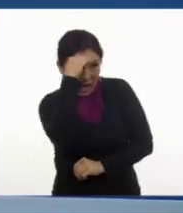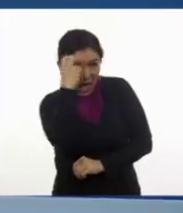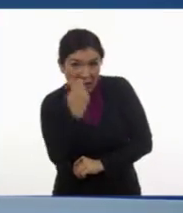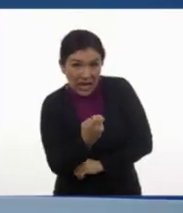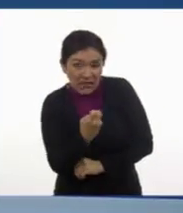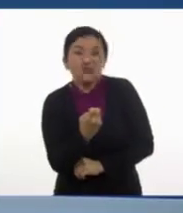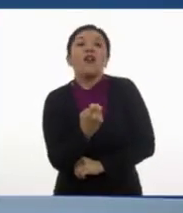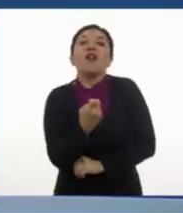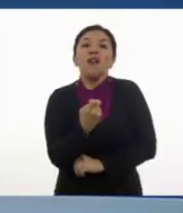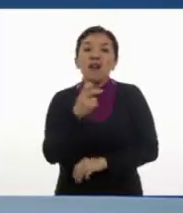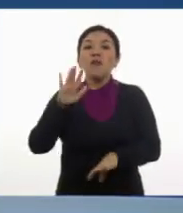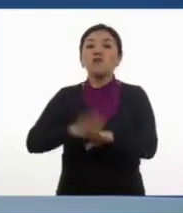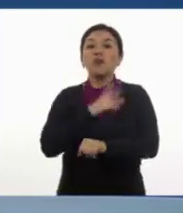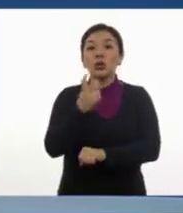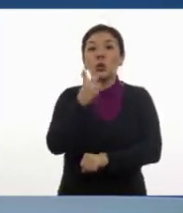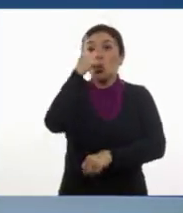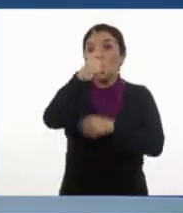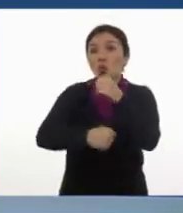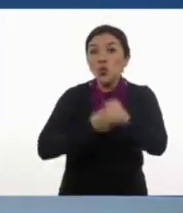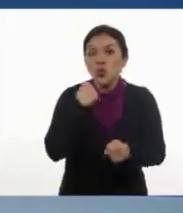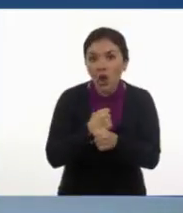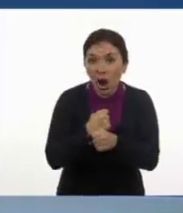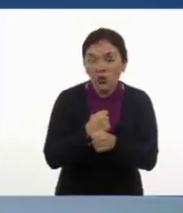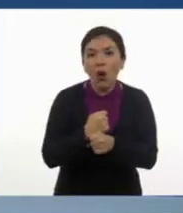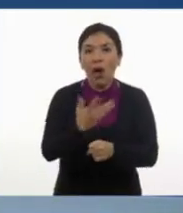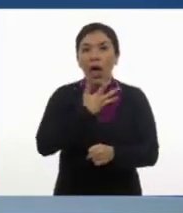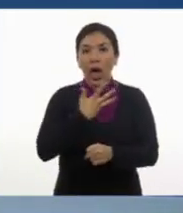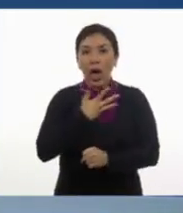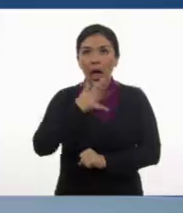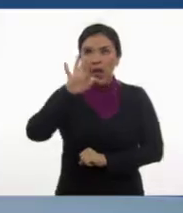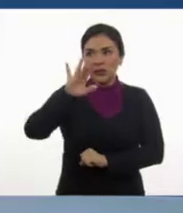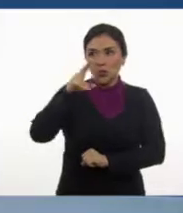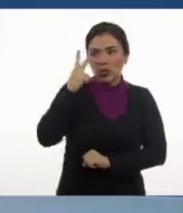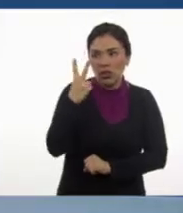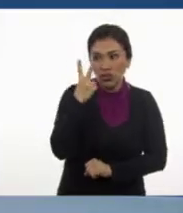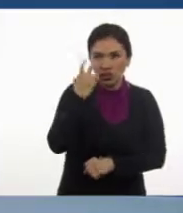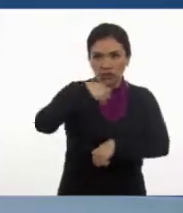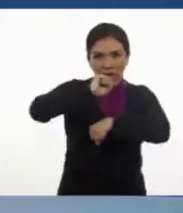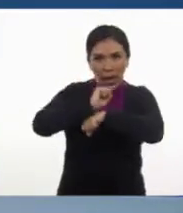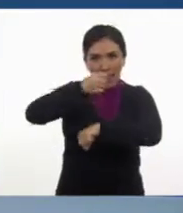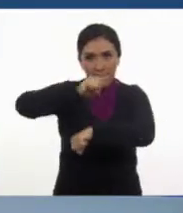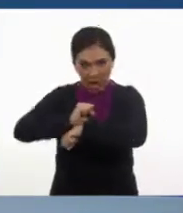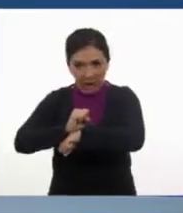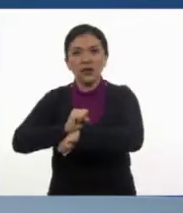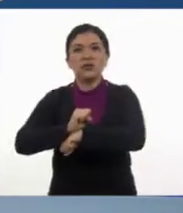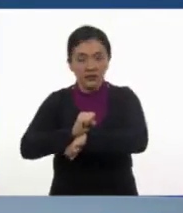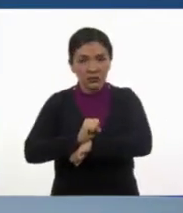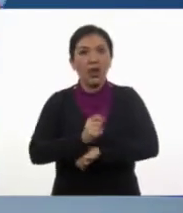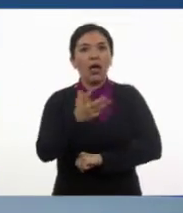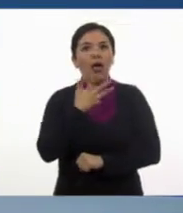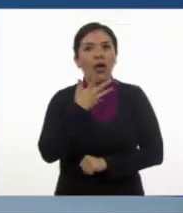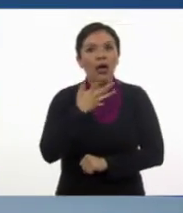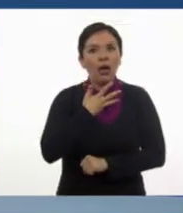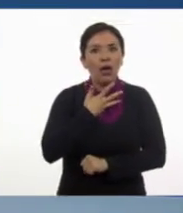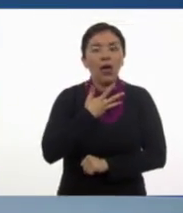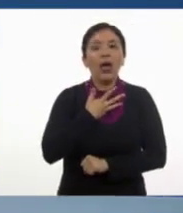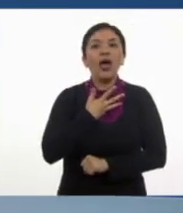por eso que en un año, aparte de tener 52 semanas, se tienen